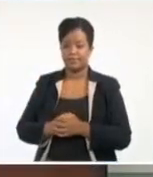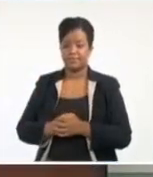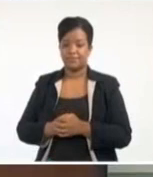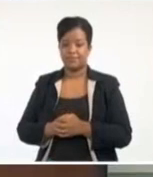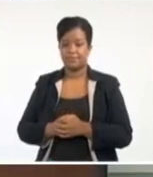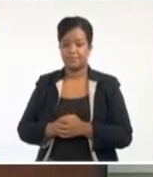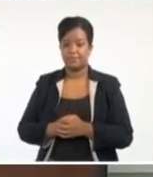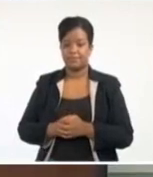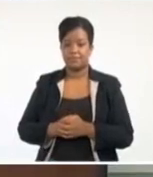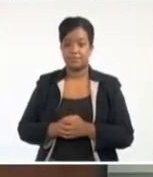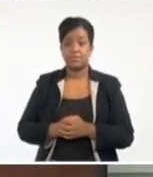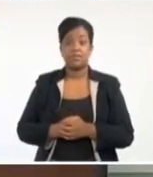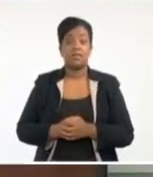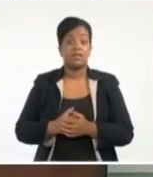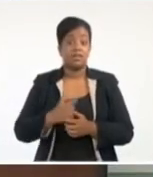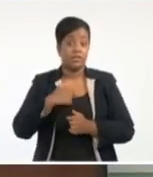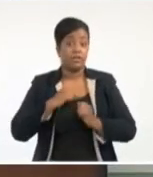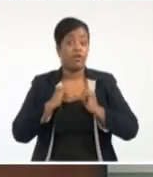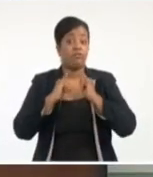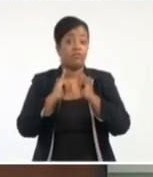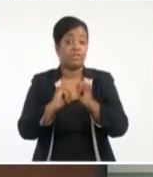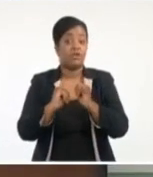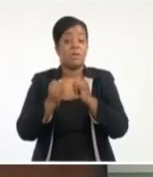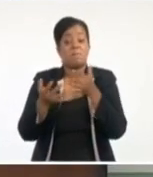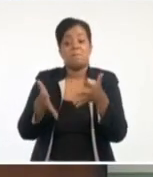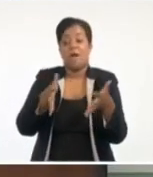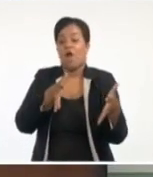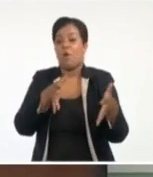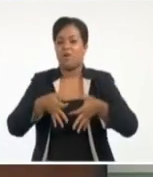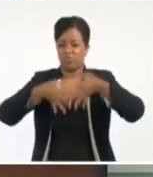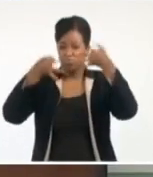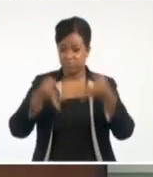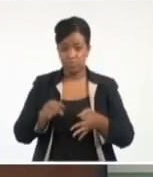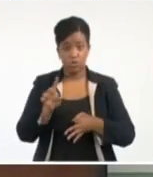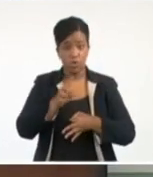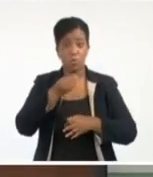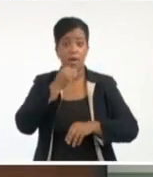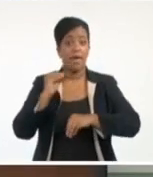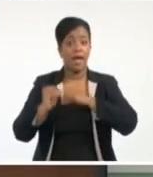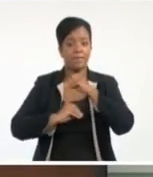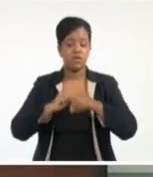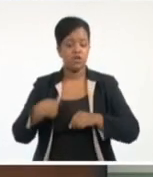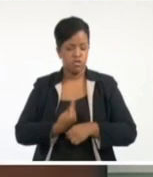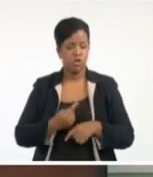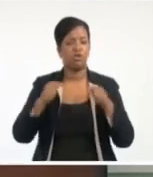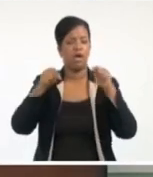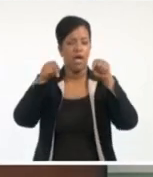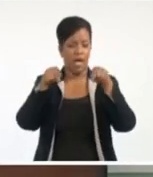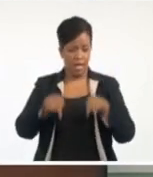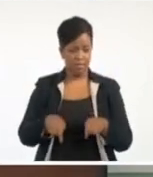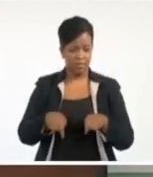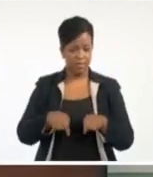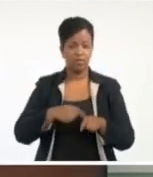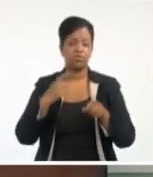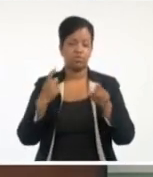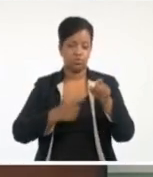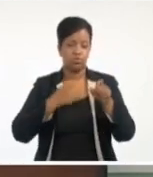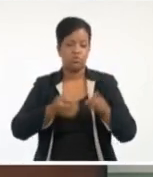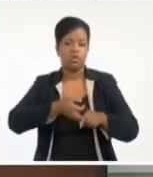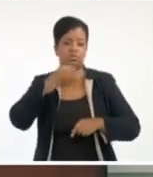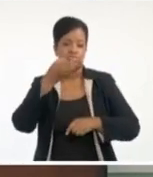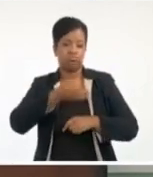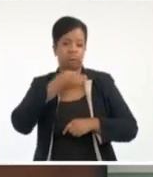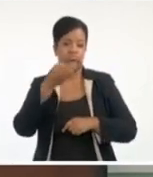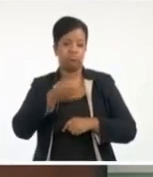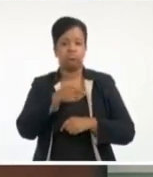pronósticos, son aproximaciones. Y nosotros vamos a estar aquí, desde el Centro Nacional de Pronósticos del Instituto de Meteorología,